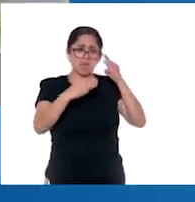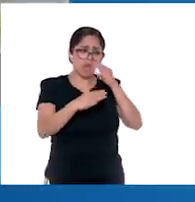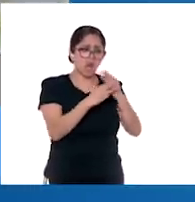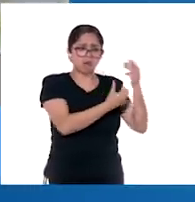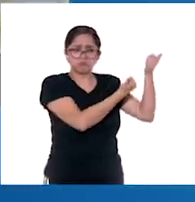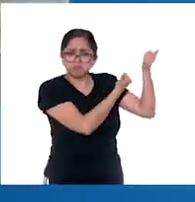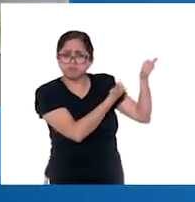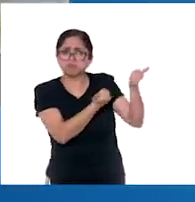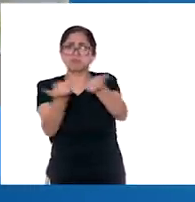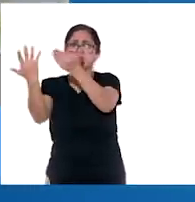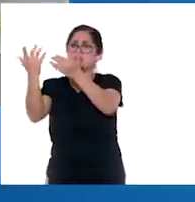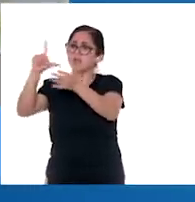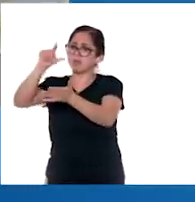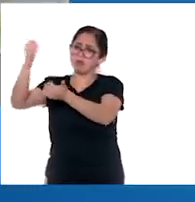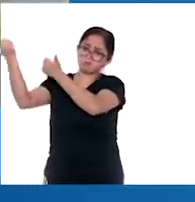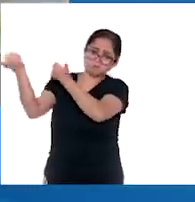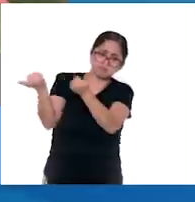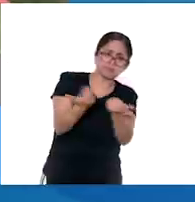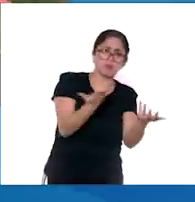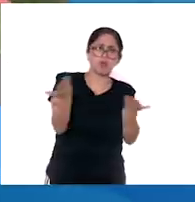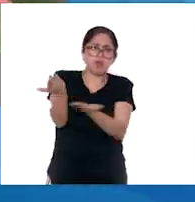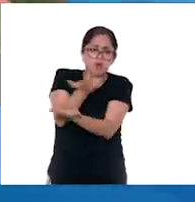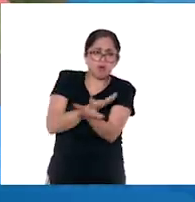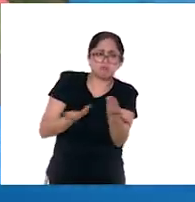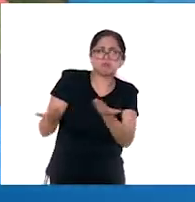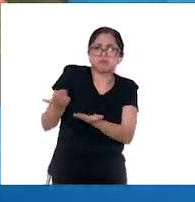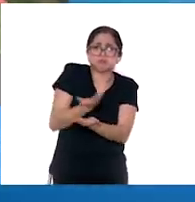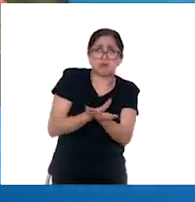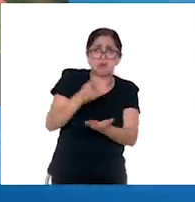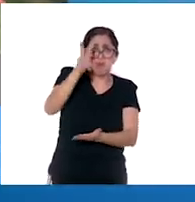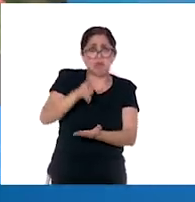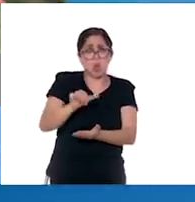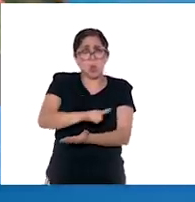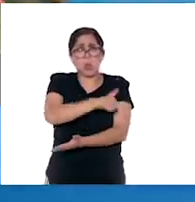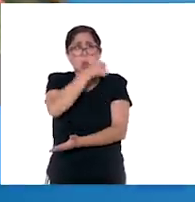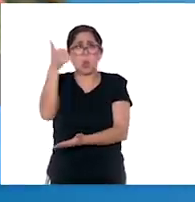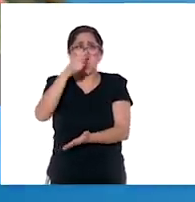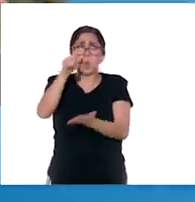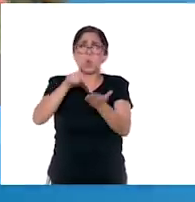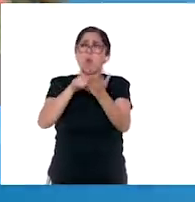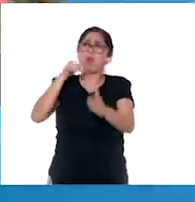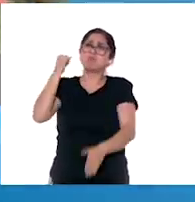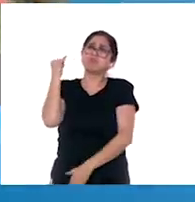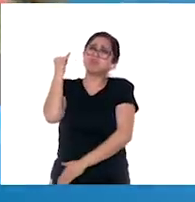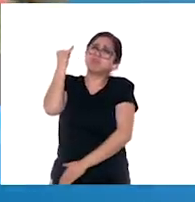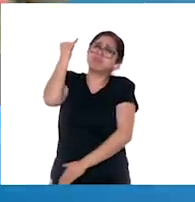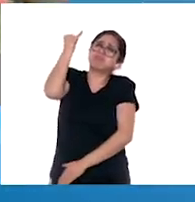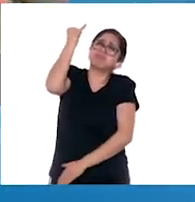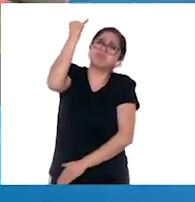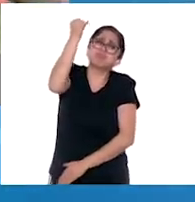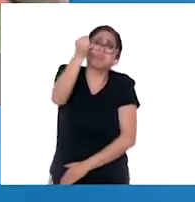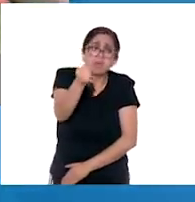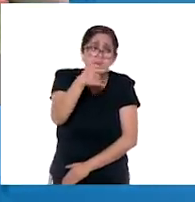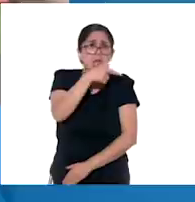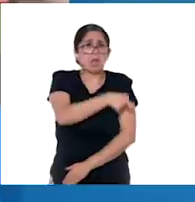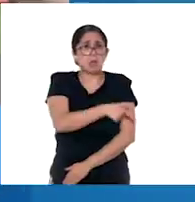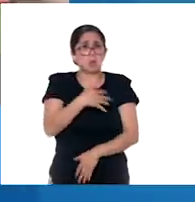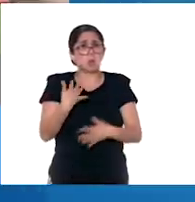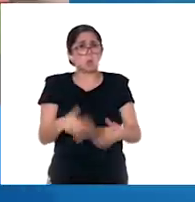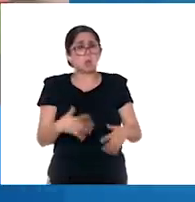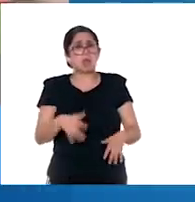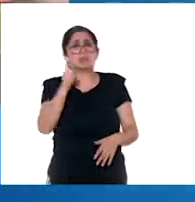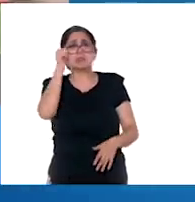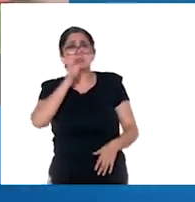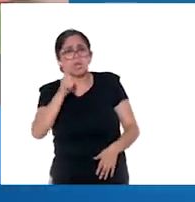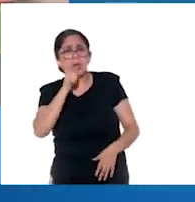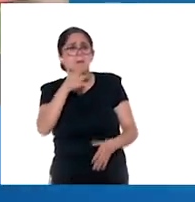mercancías de un lado al otro, a veces hasta puntos sumamente distantes en el mismo país, y que curiosamente eran los que llevaban